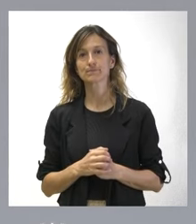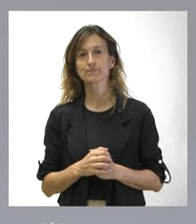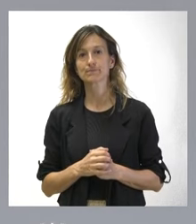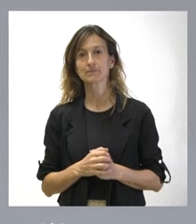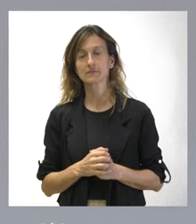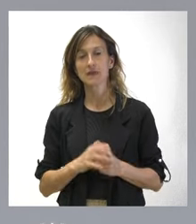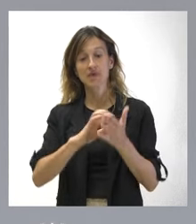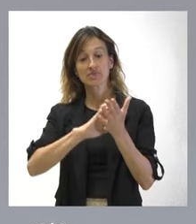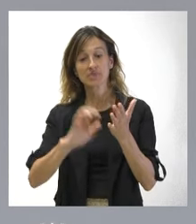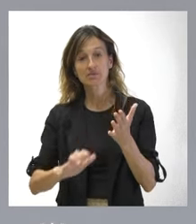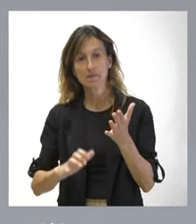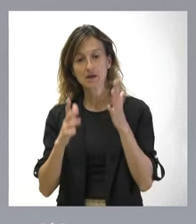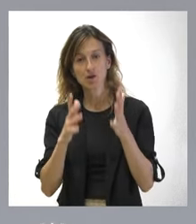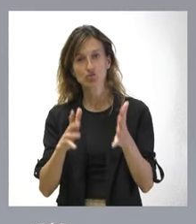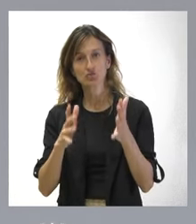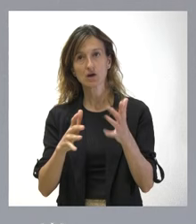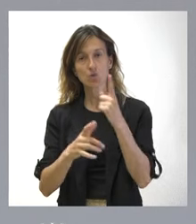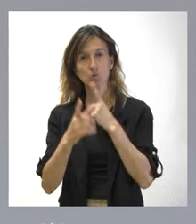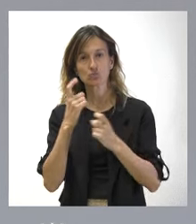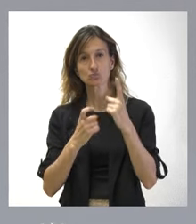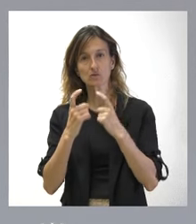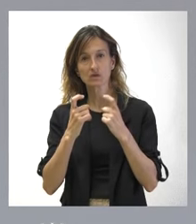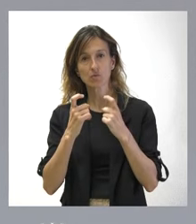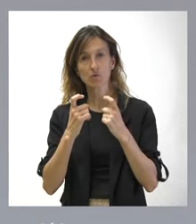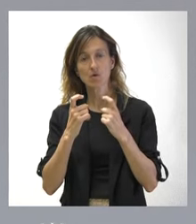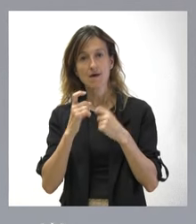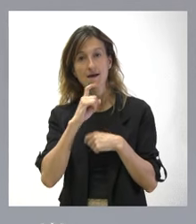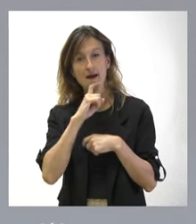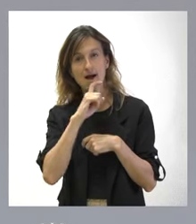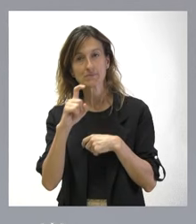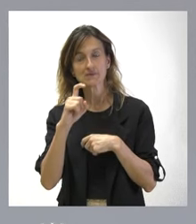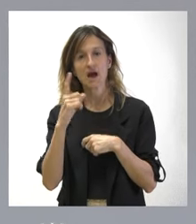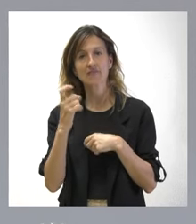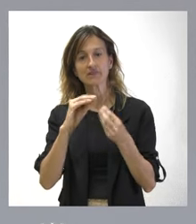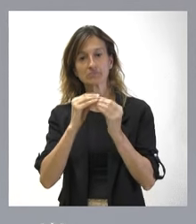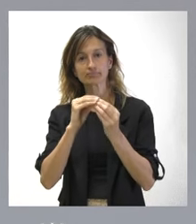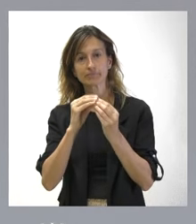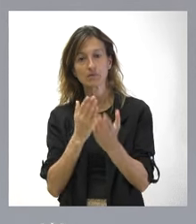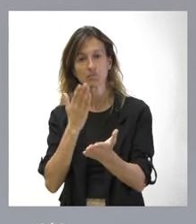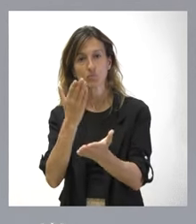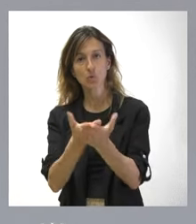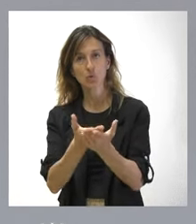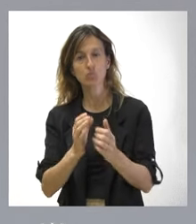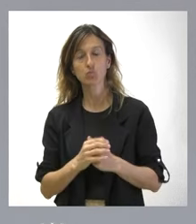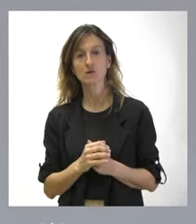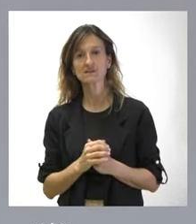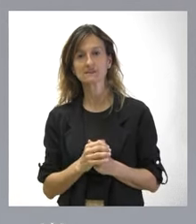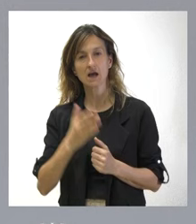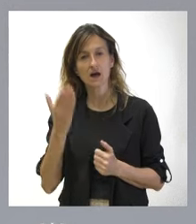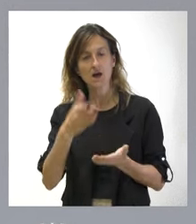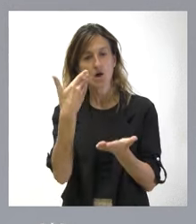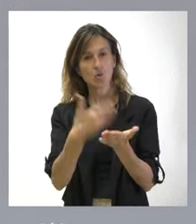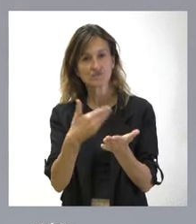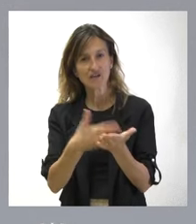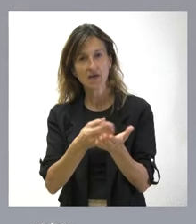dictamen del Consejo Consultivo advierte de la necesidad de elaborar una propuesta de acuerdo fundada y bien